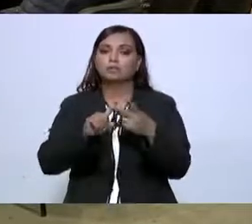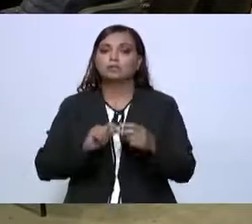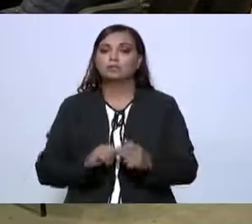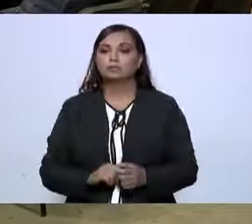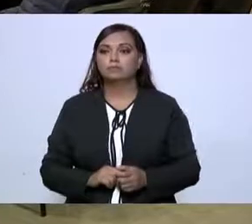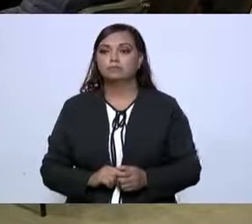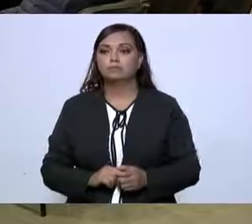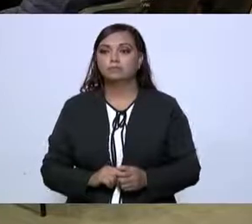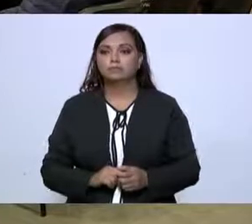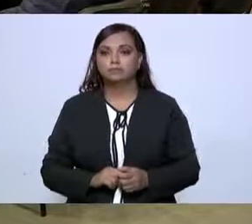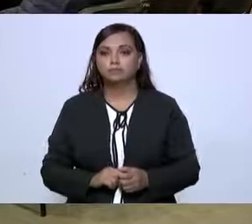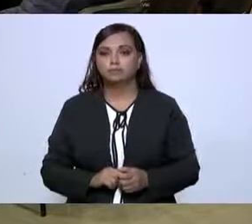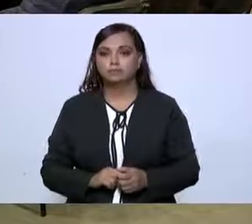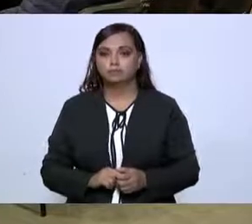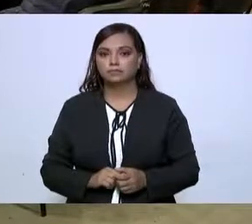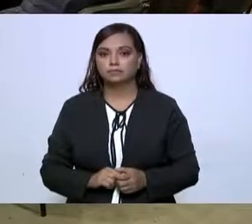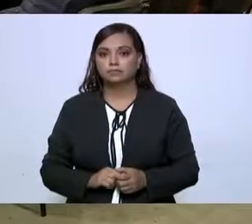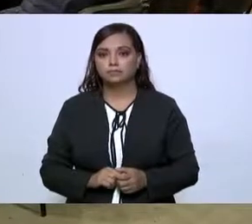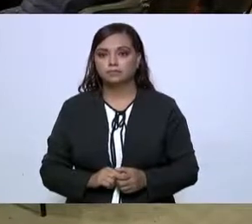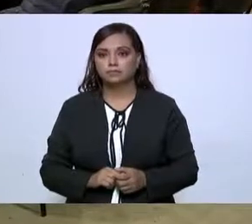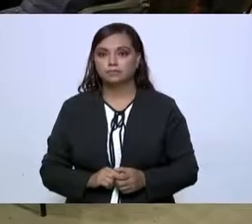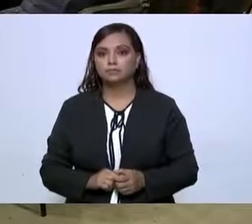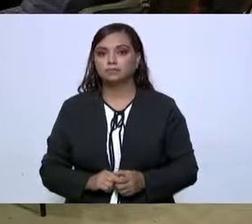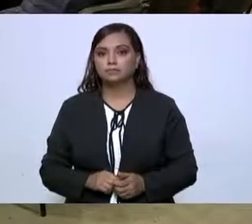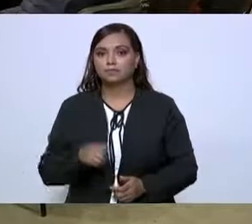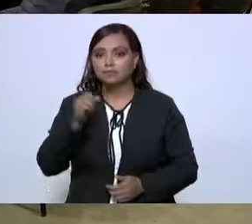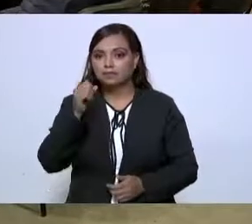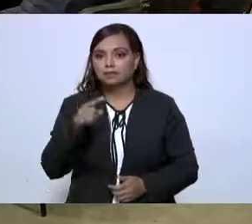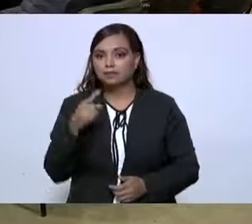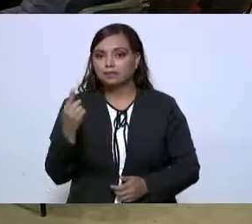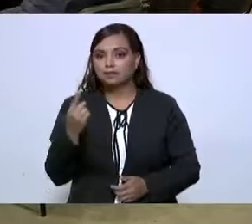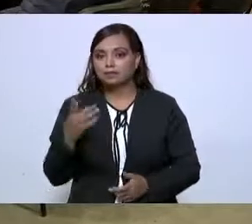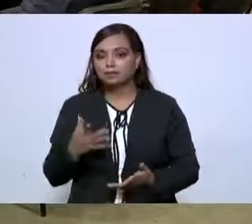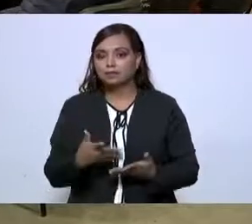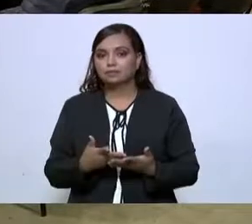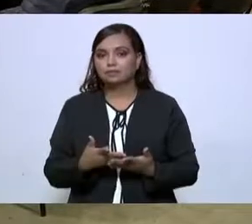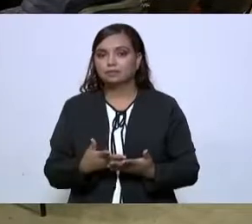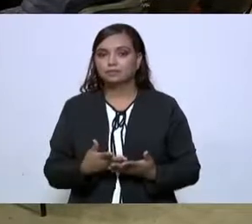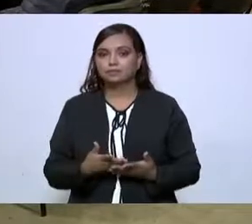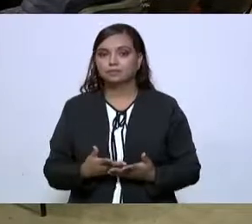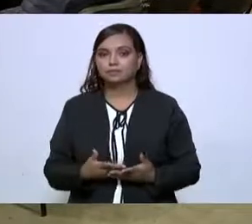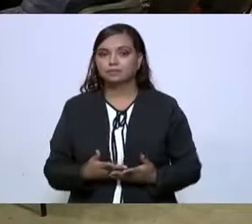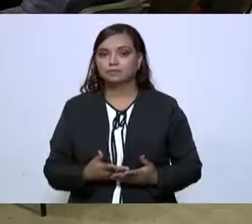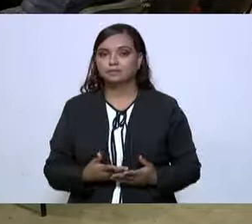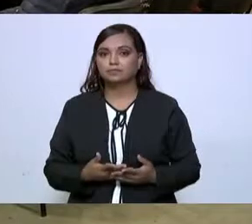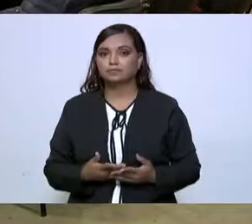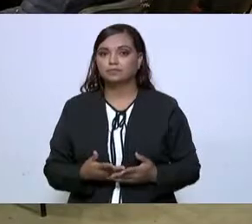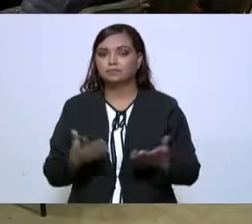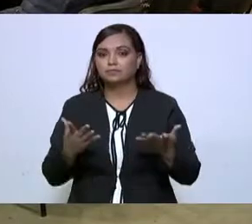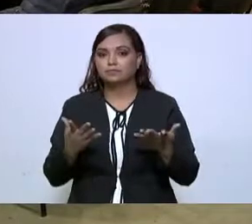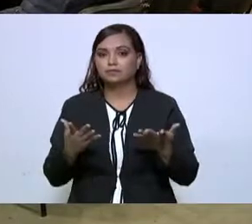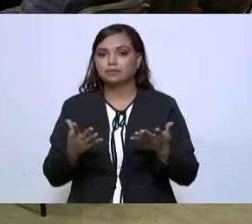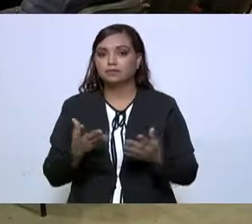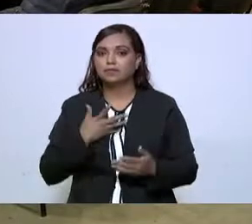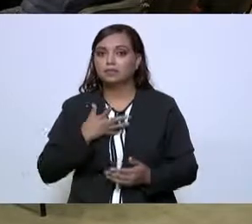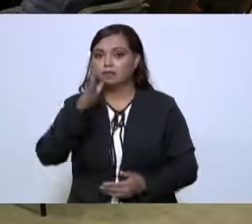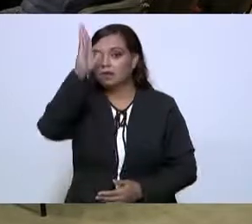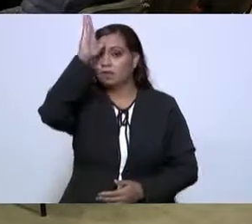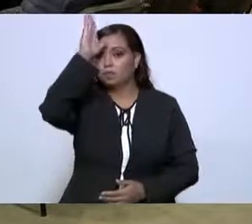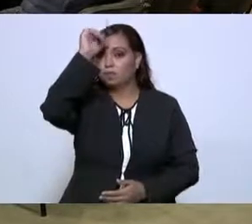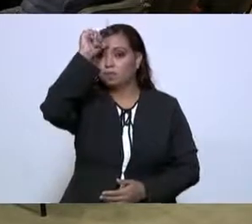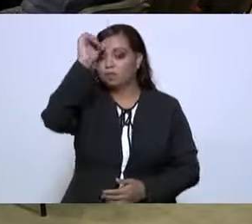que se llegue a un acuerdo